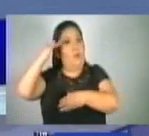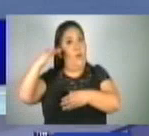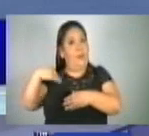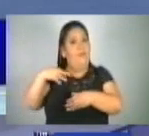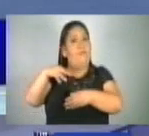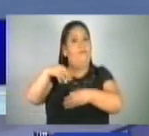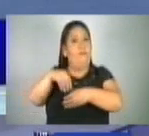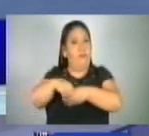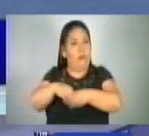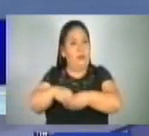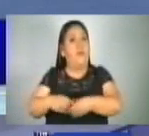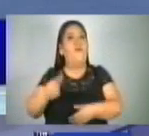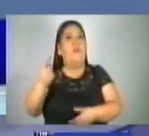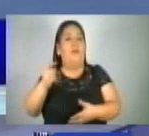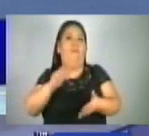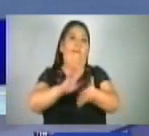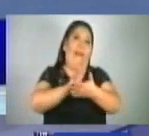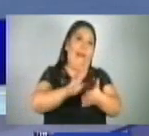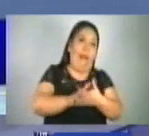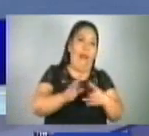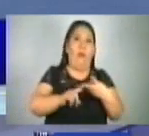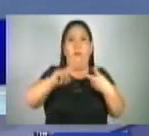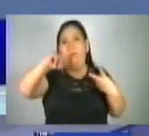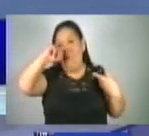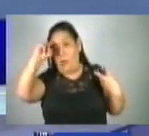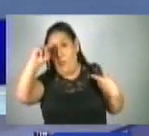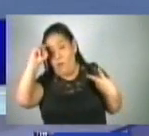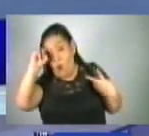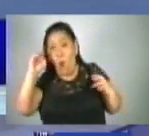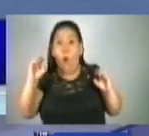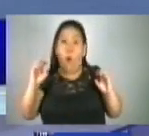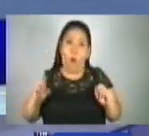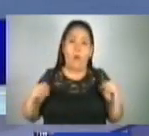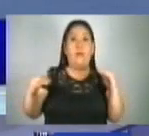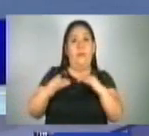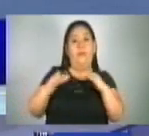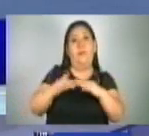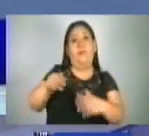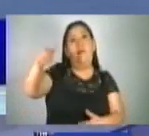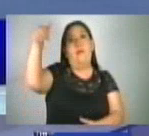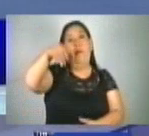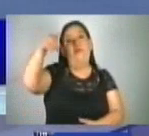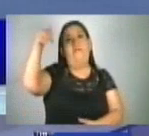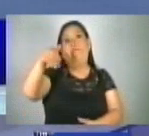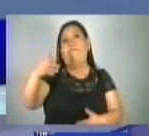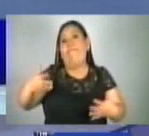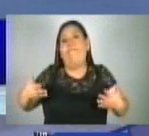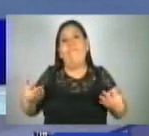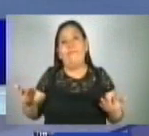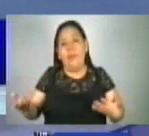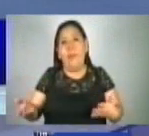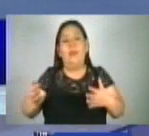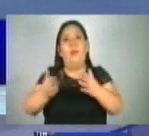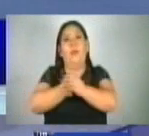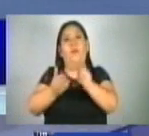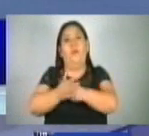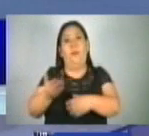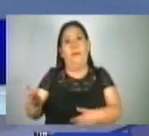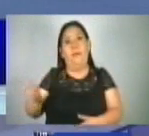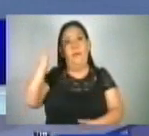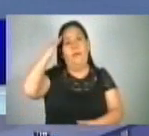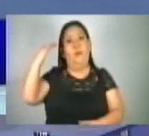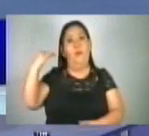Las brechas salariales, laborales e incluso educativas continúan afectándolas.